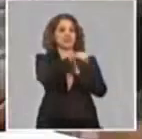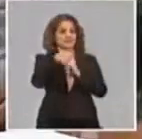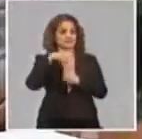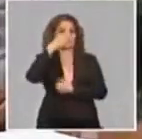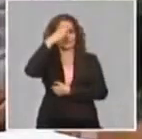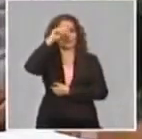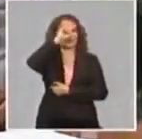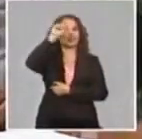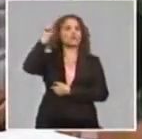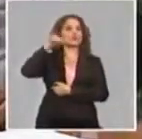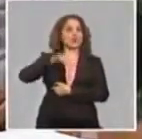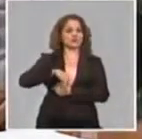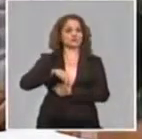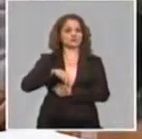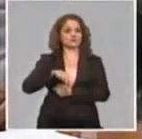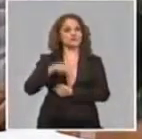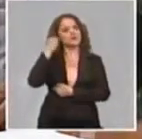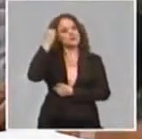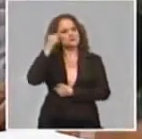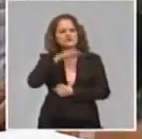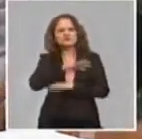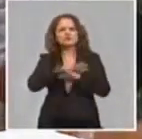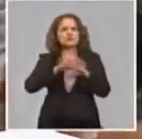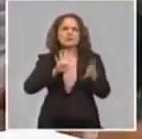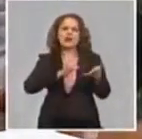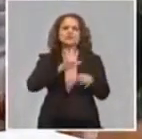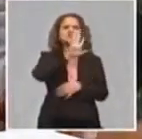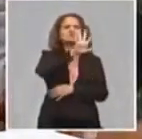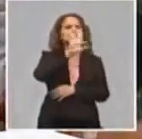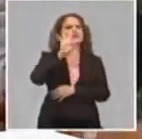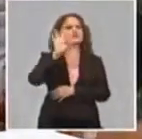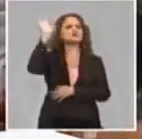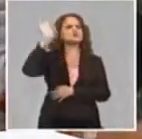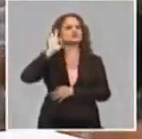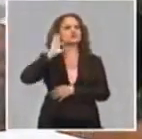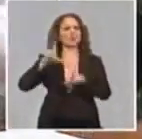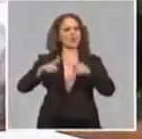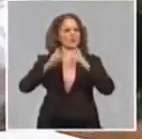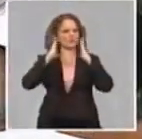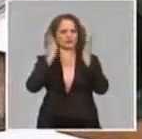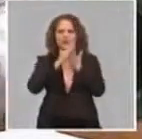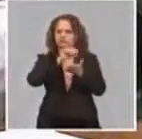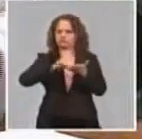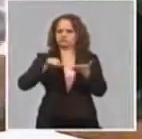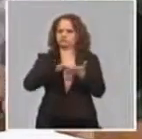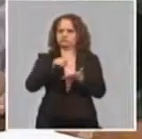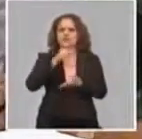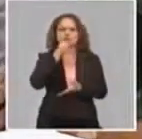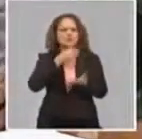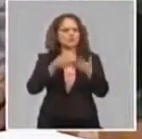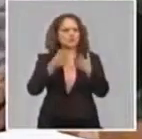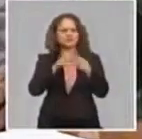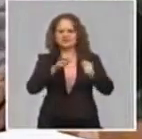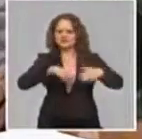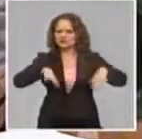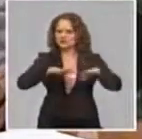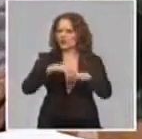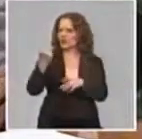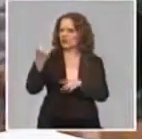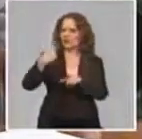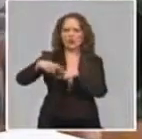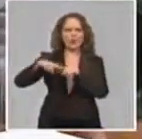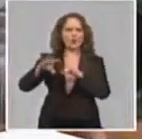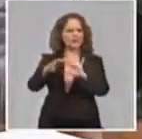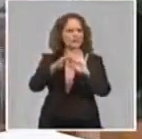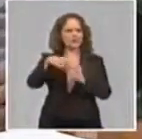una terminación inclusive superior al 58% en los primeros seis meses, a pesar de toda la crisis y la situación creada. Y eso ha sido